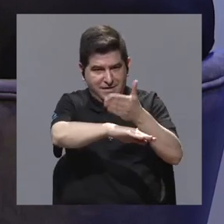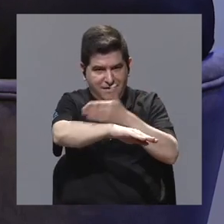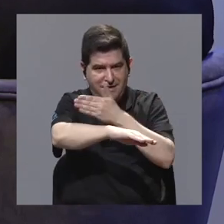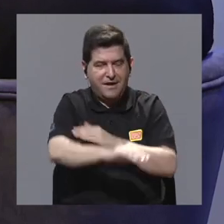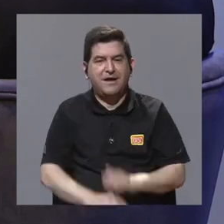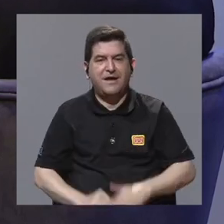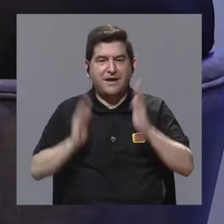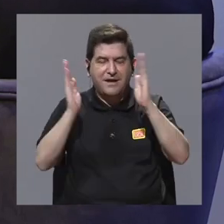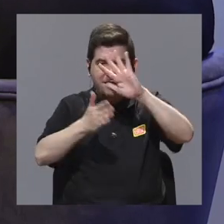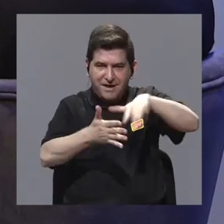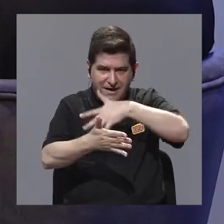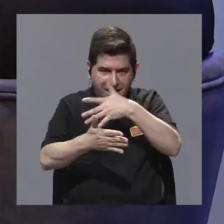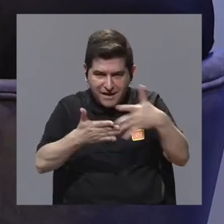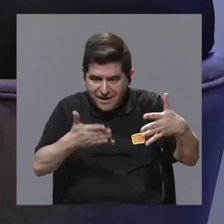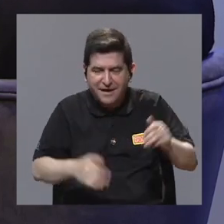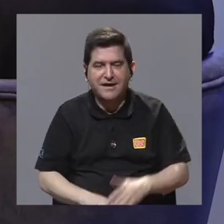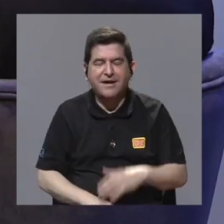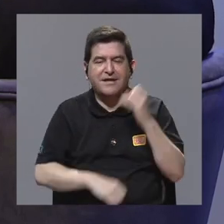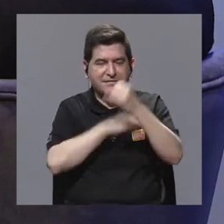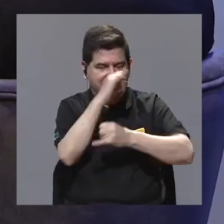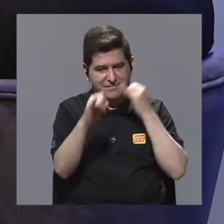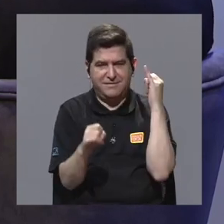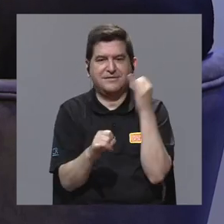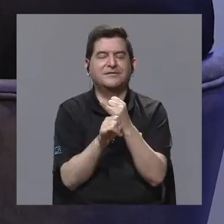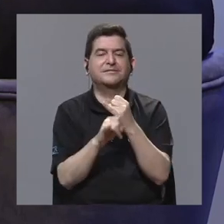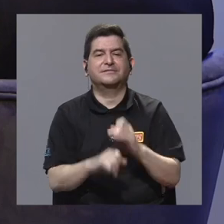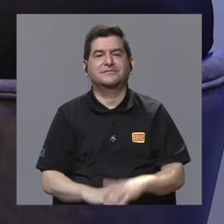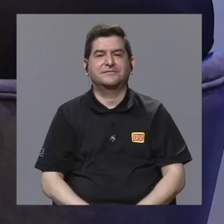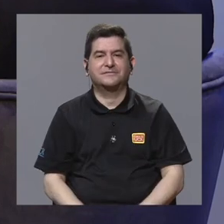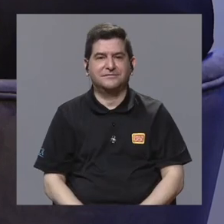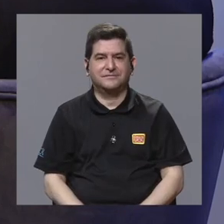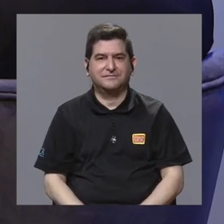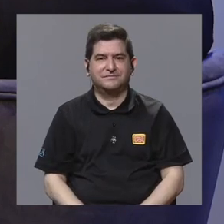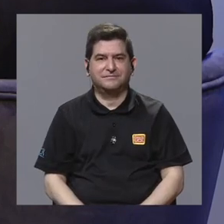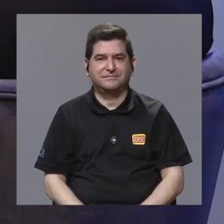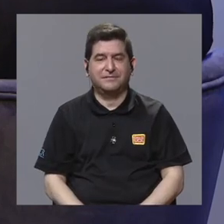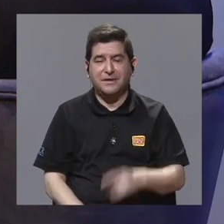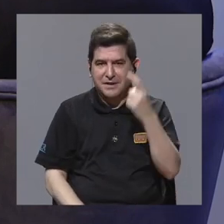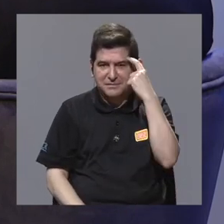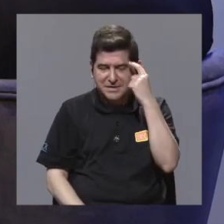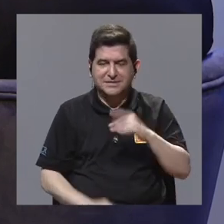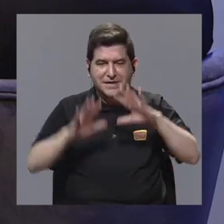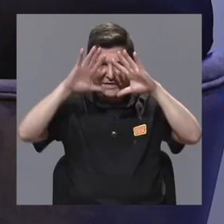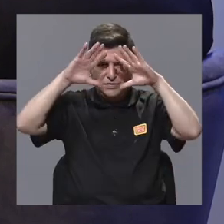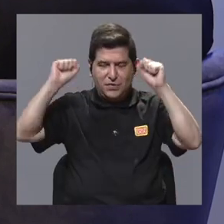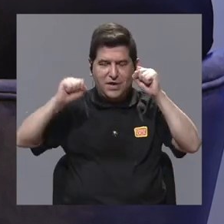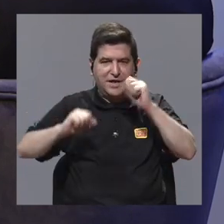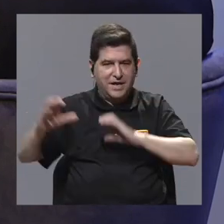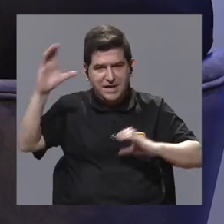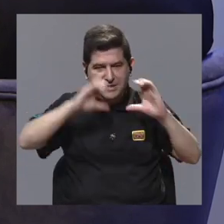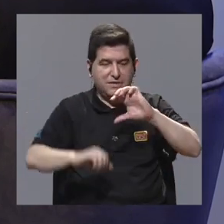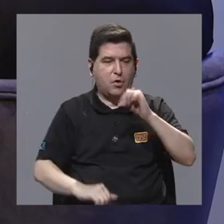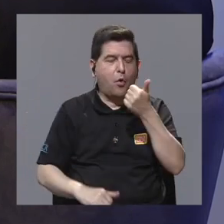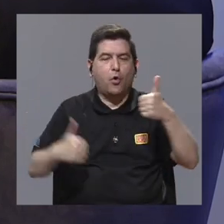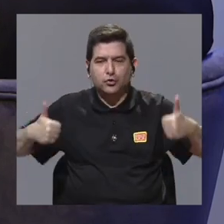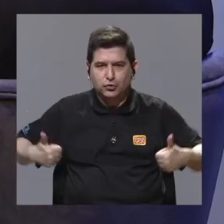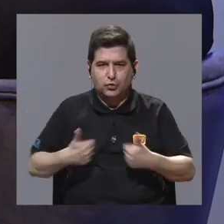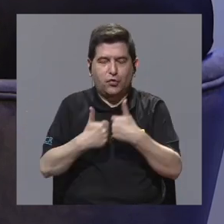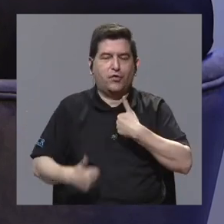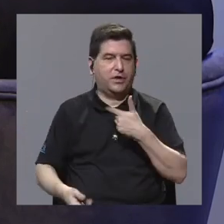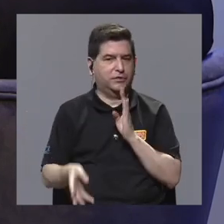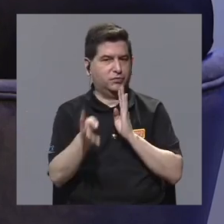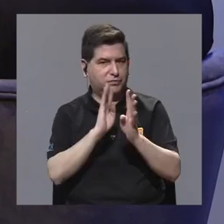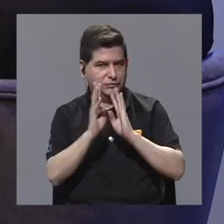avanzar en la gran agenda, en gran orquesta internacional de diplomacia científica. Otro